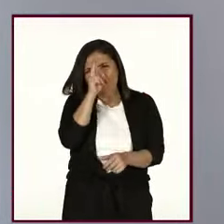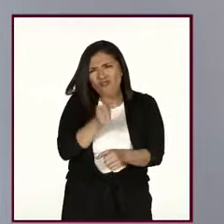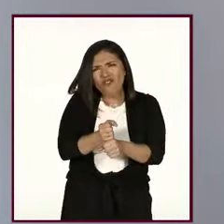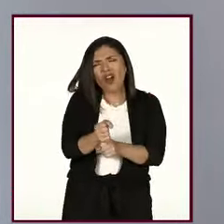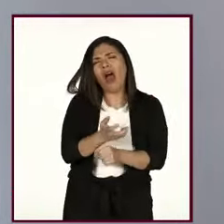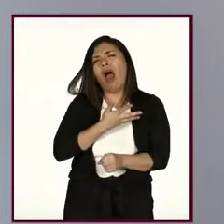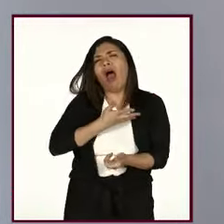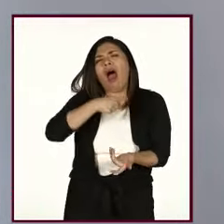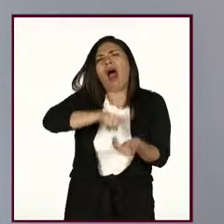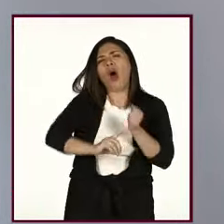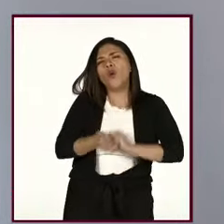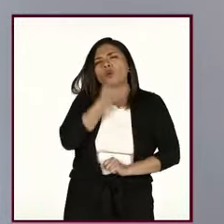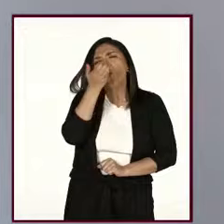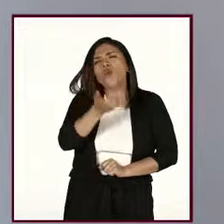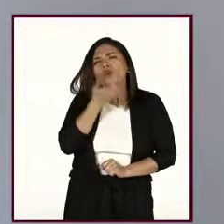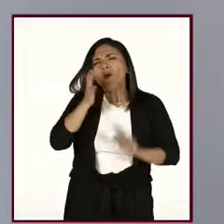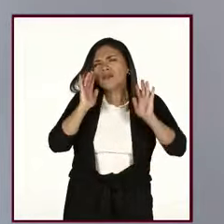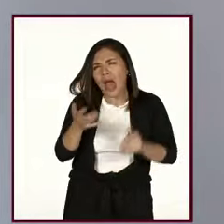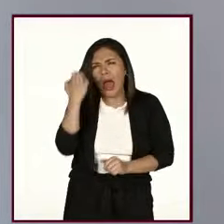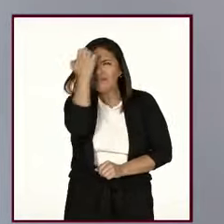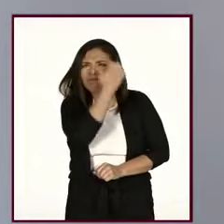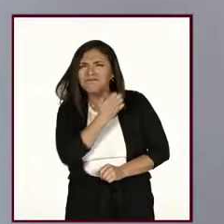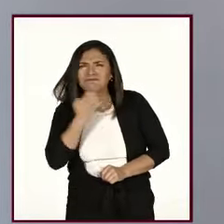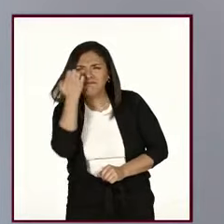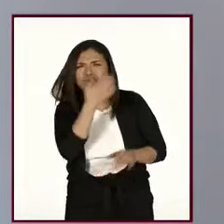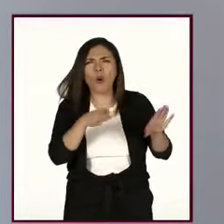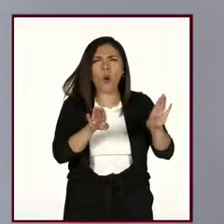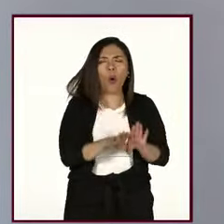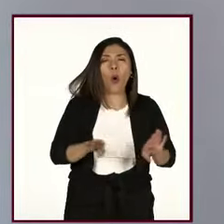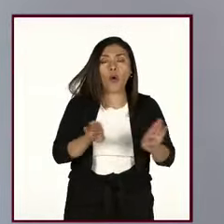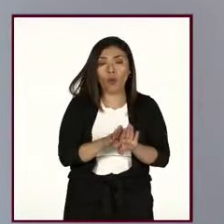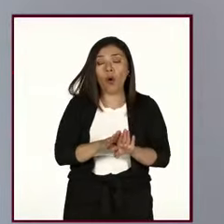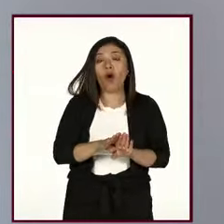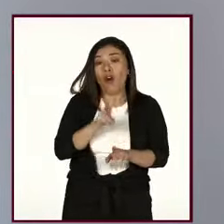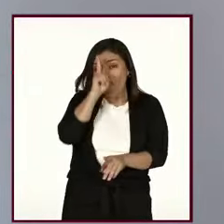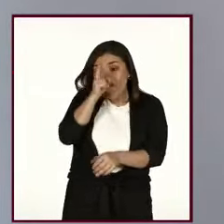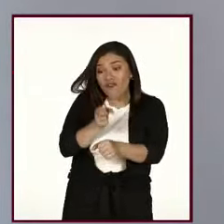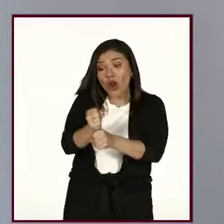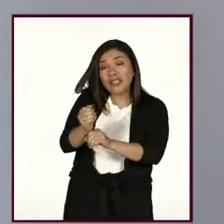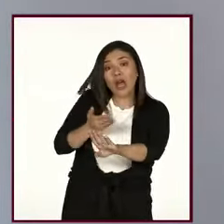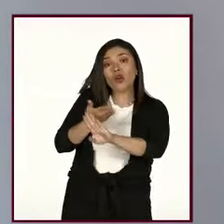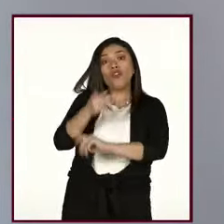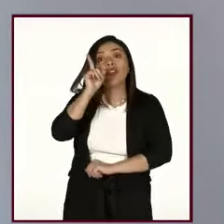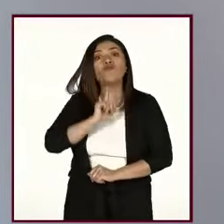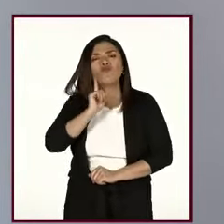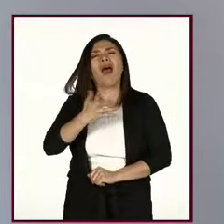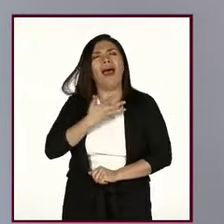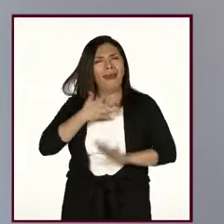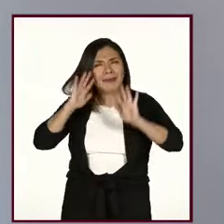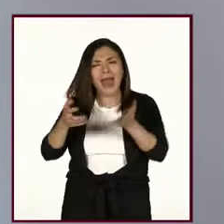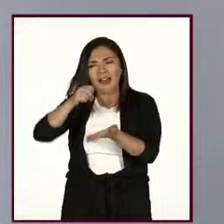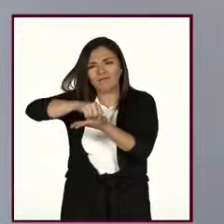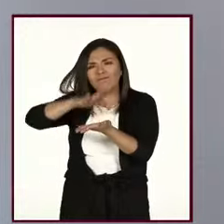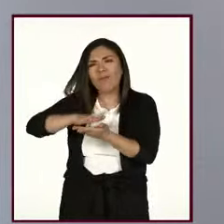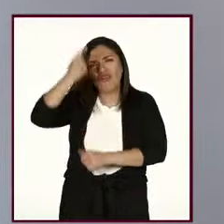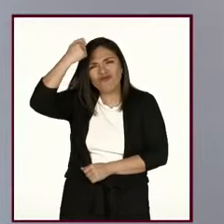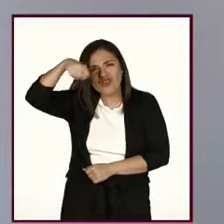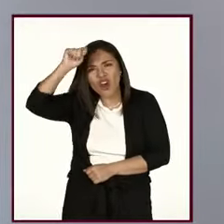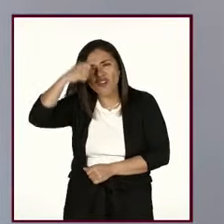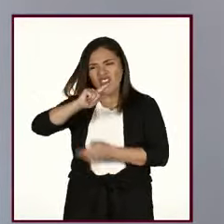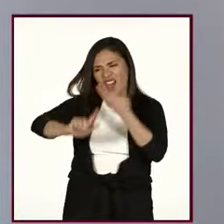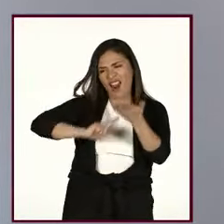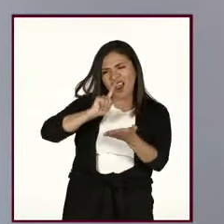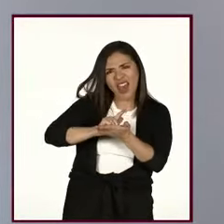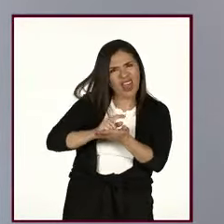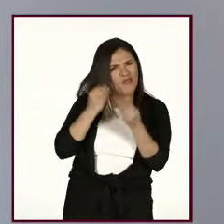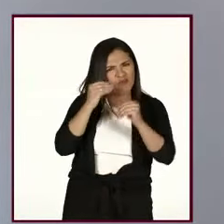muy construida, muy analizada. La violencia en contra de las mujeres. Tenemos un marco teórico y legislativo muy